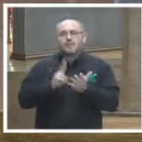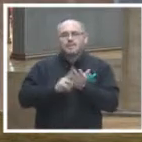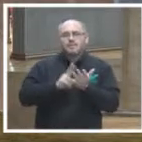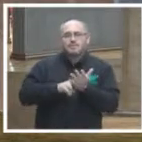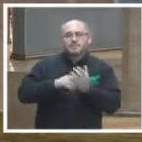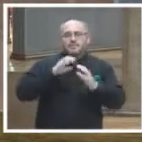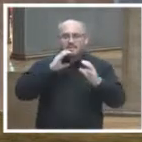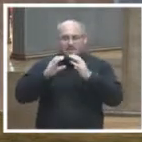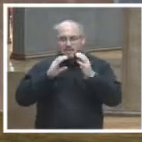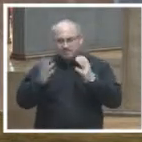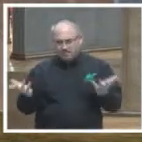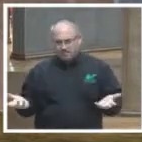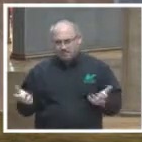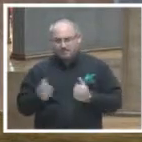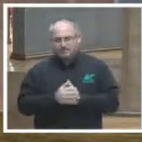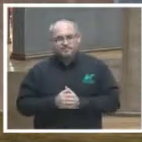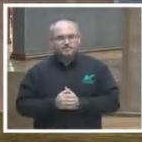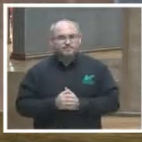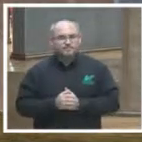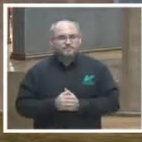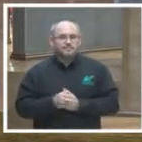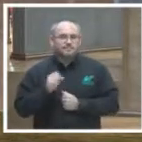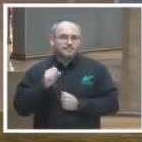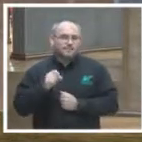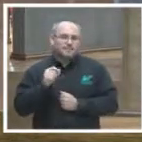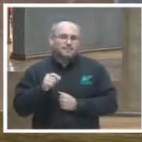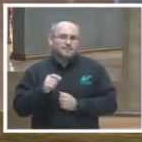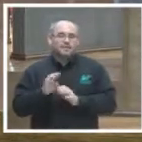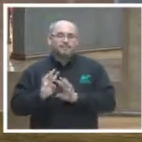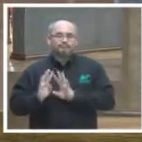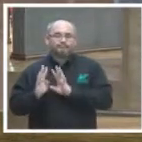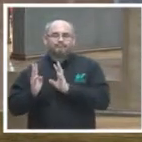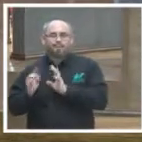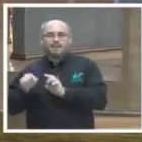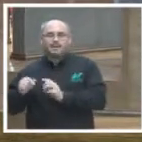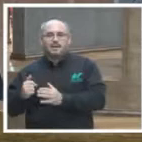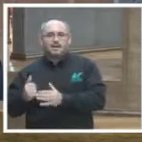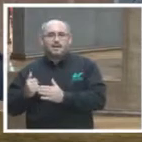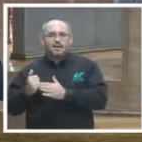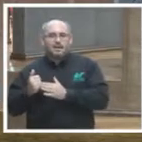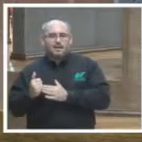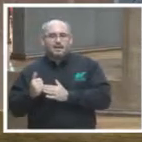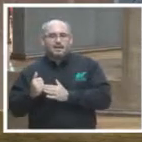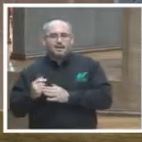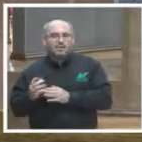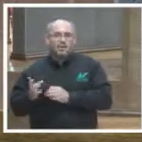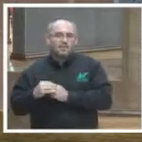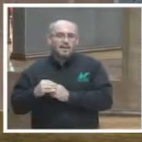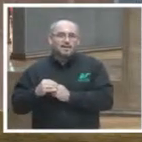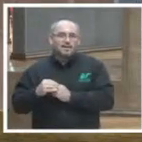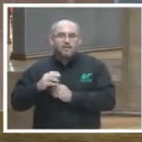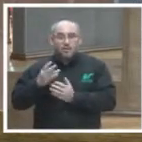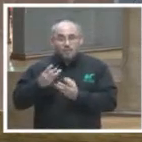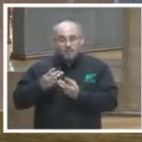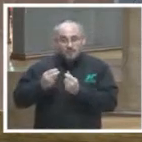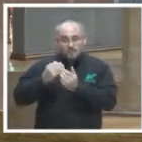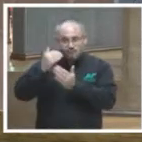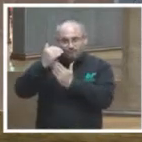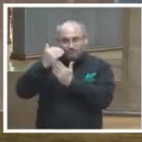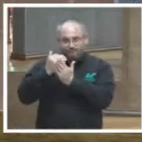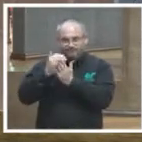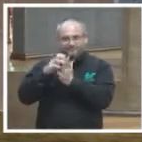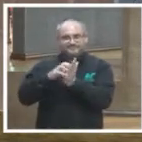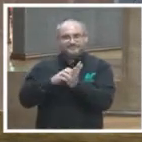comunicación entonces también a los tribunales nos va a permitir reducir los costos